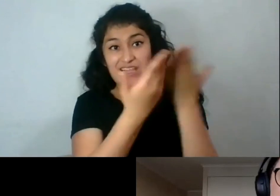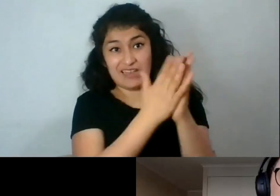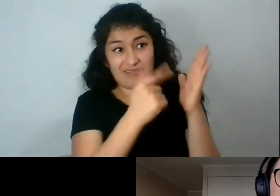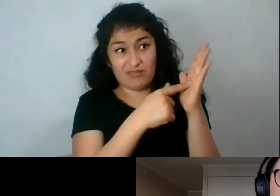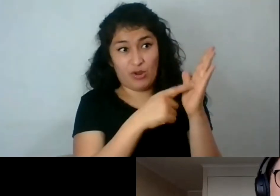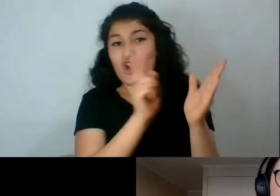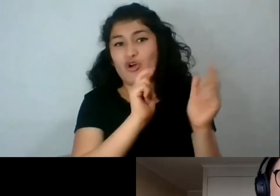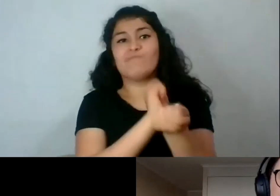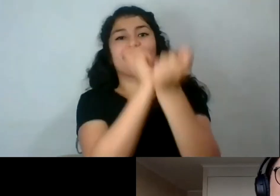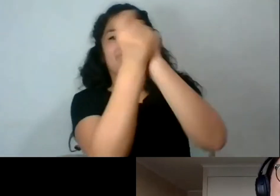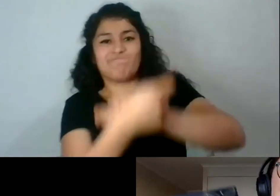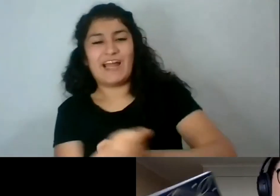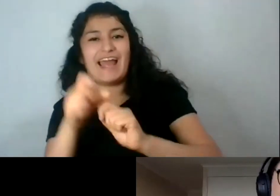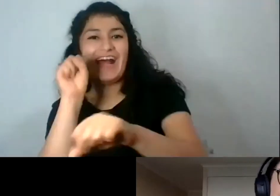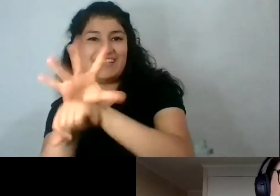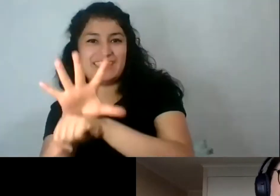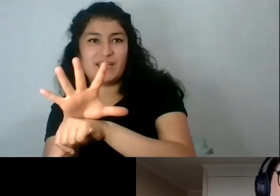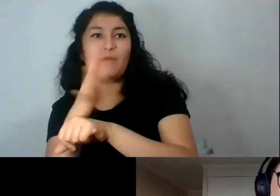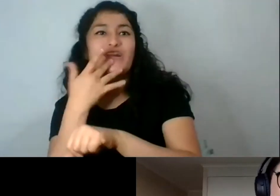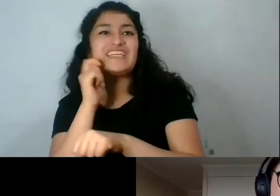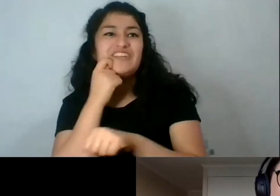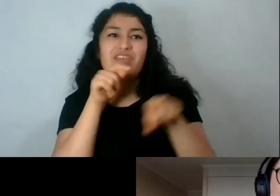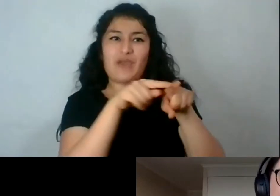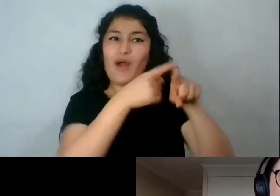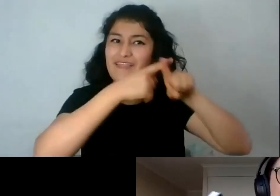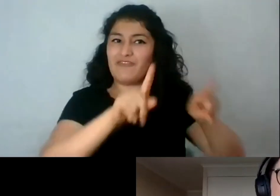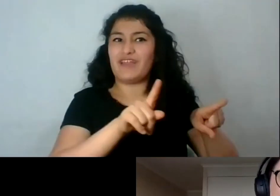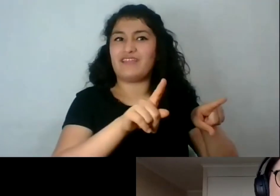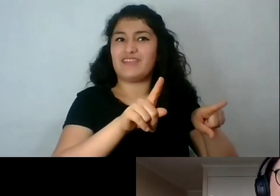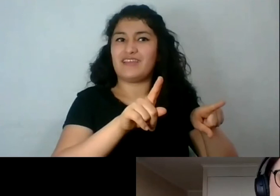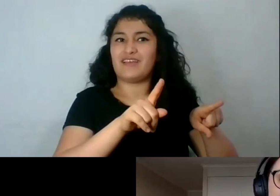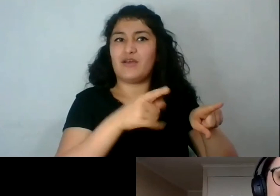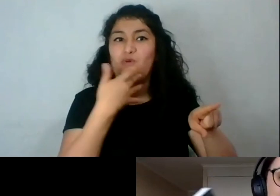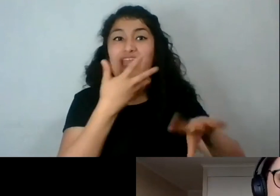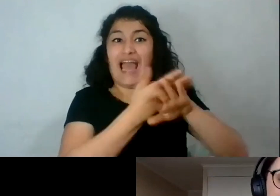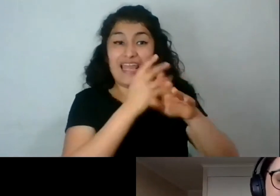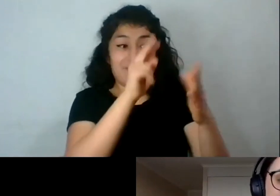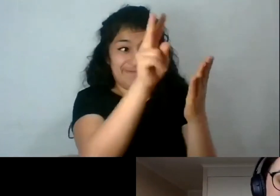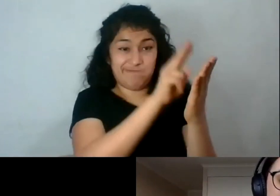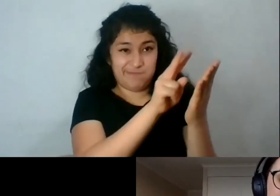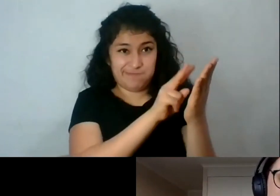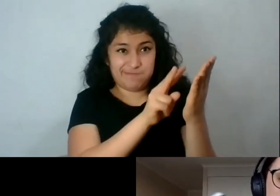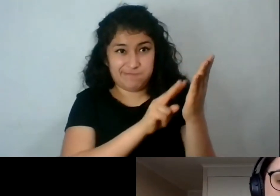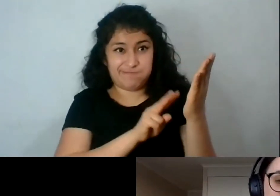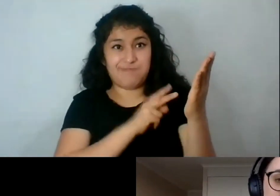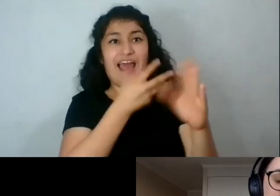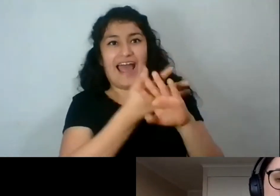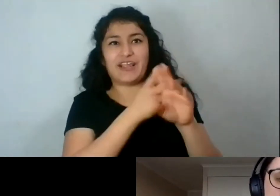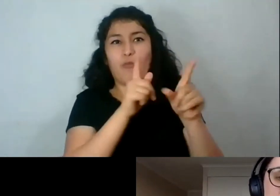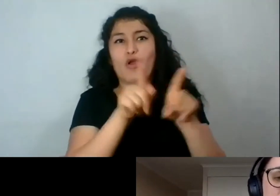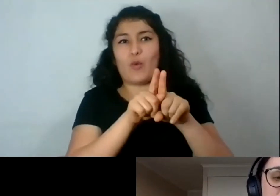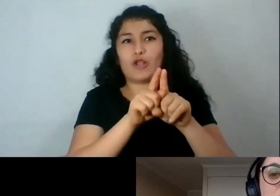sepa al menos, porque va contra eso también. O sea, hay un diálogo que se establece entre esa industria